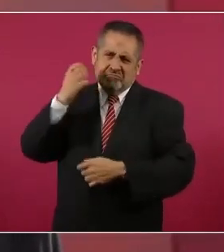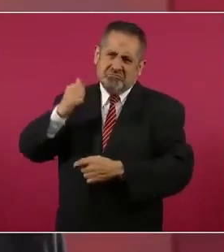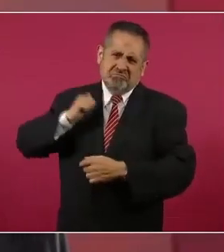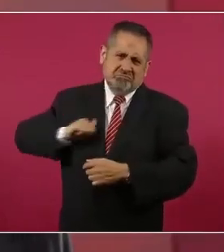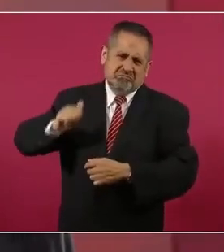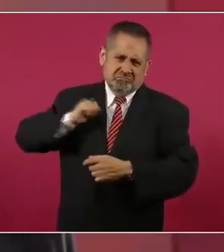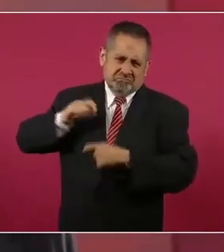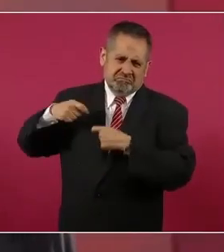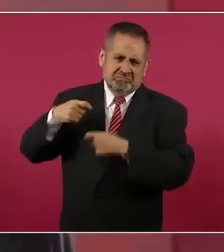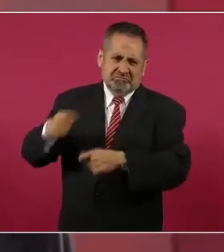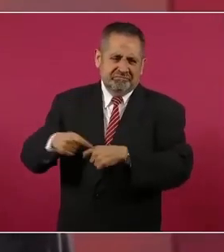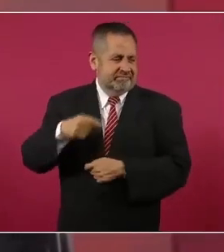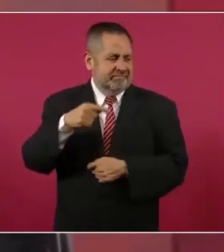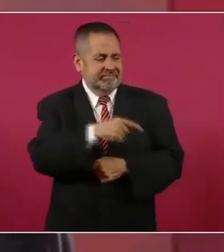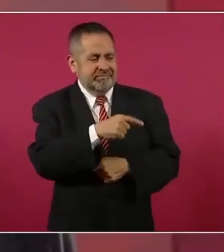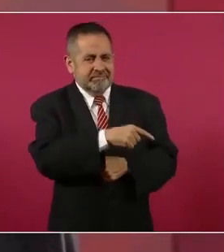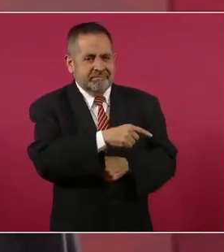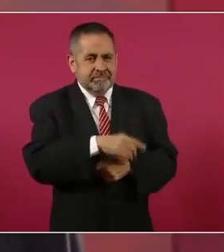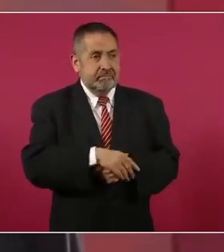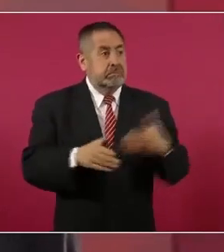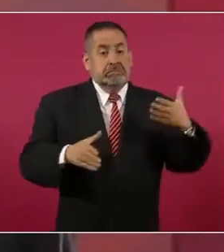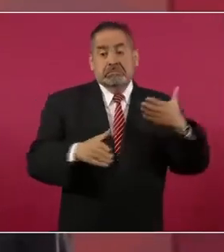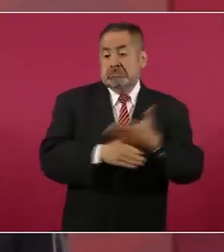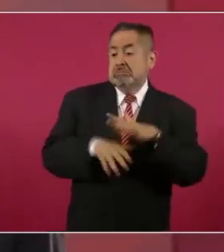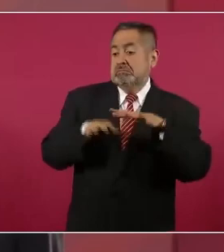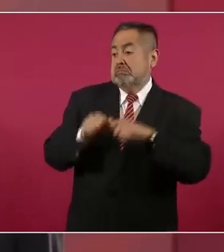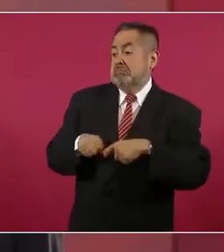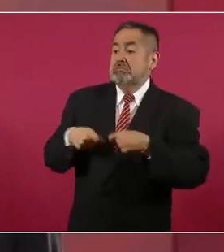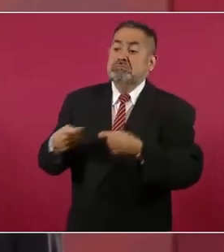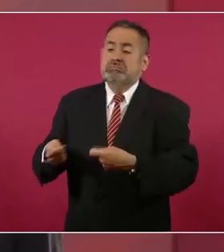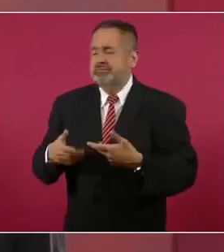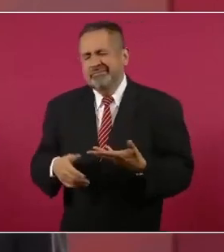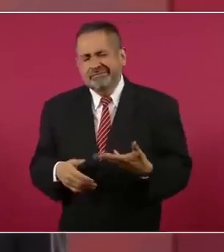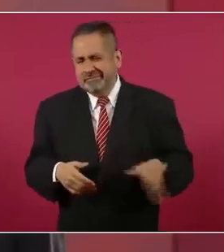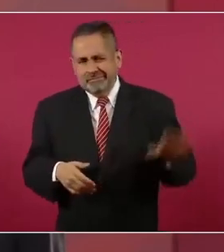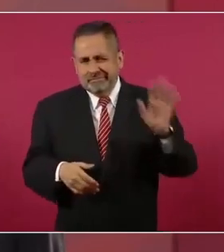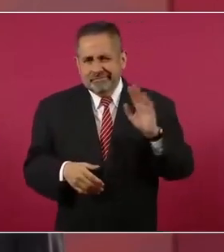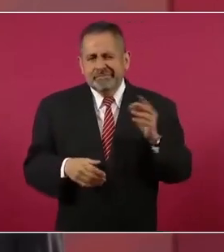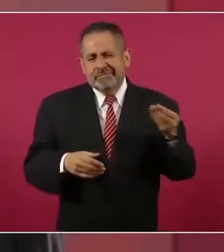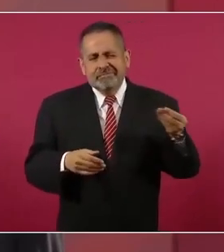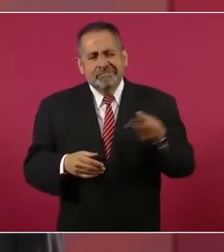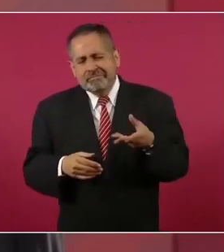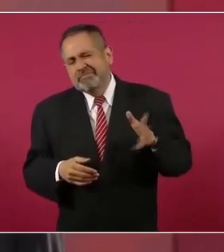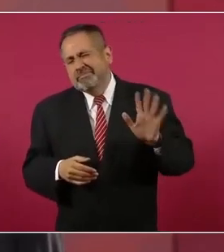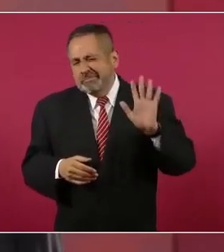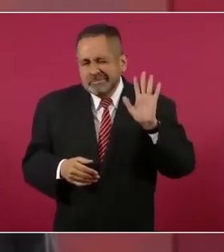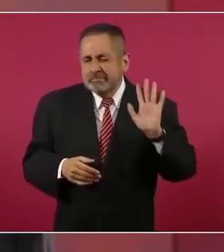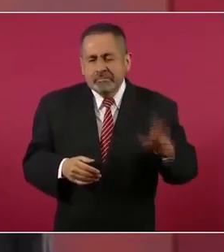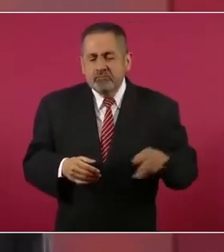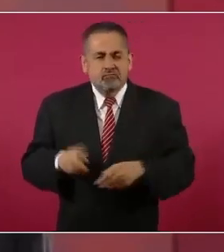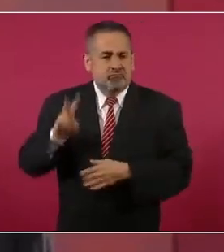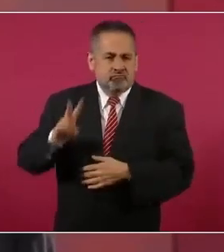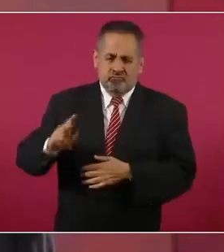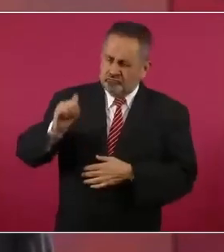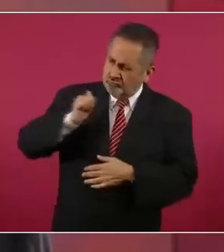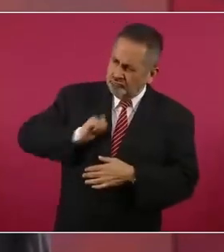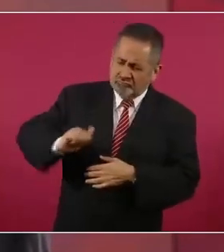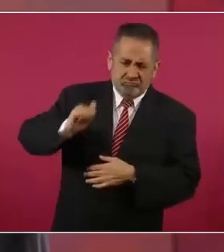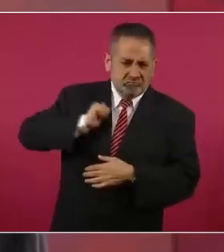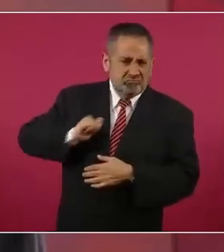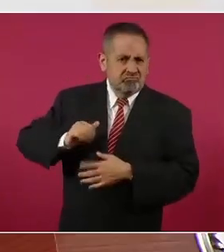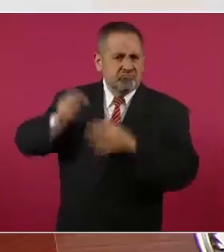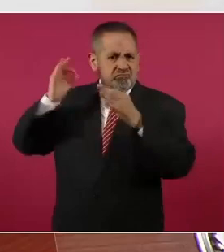de los que supuestamente vinieron a civilizarnos, también ellos ayudaron, pero ellos